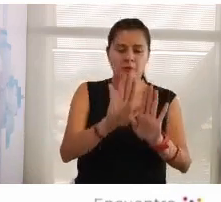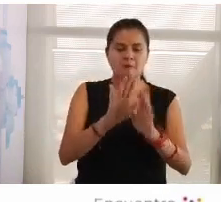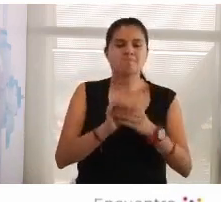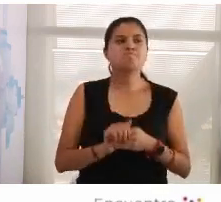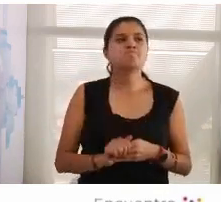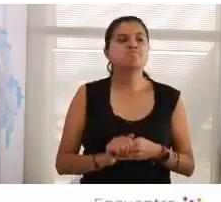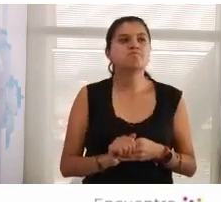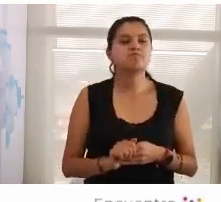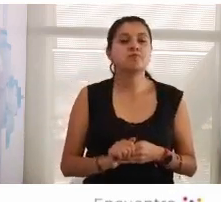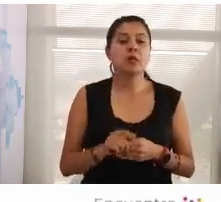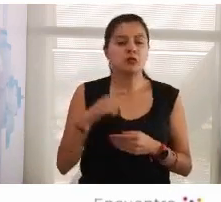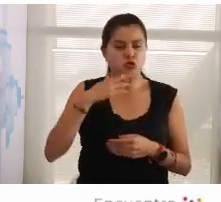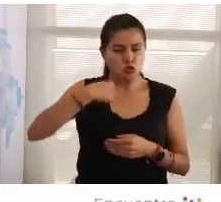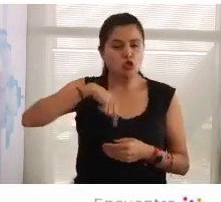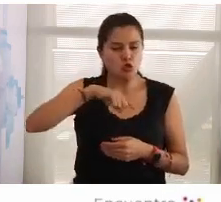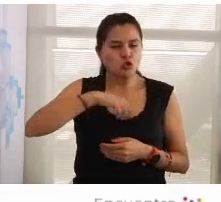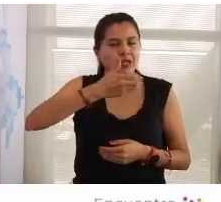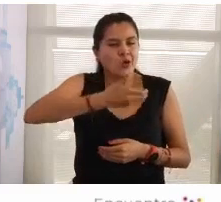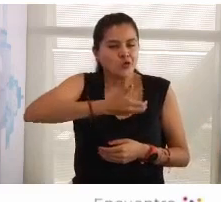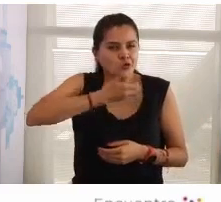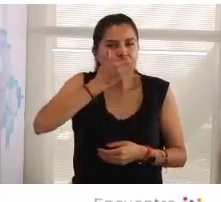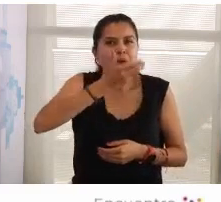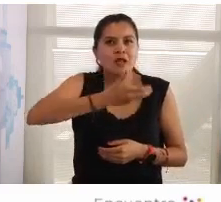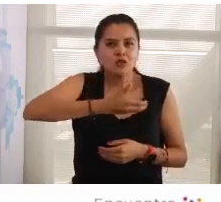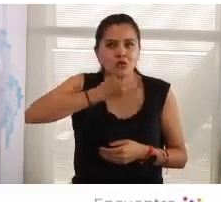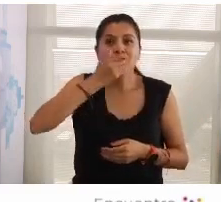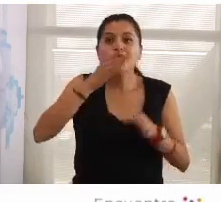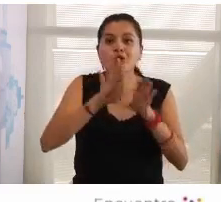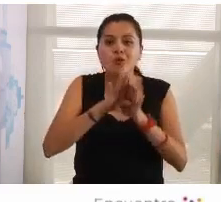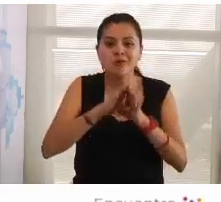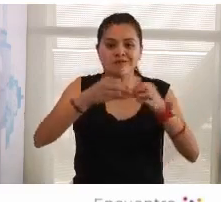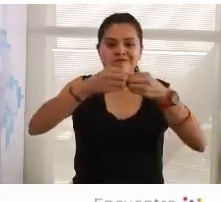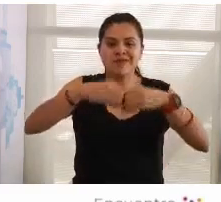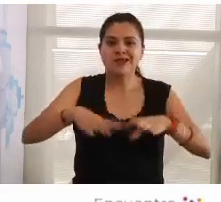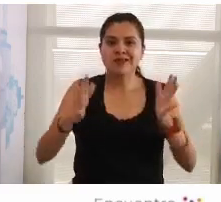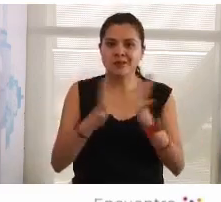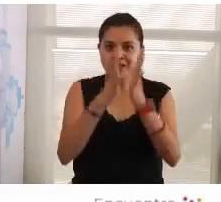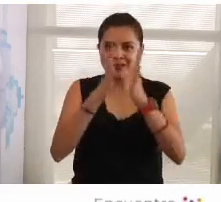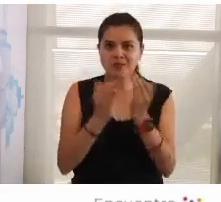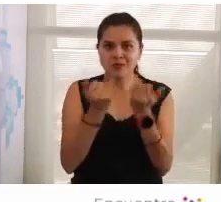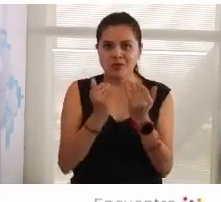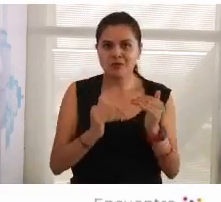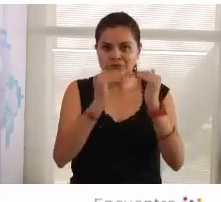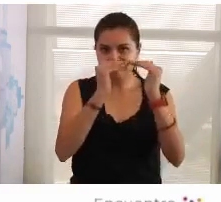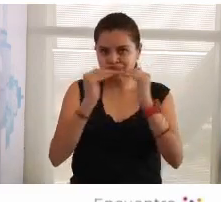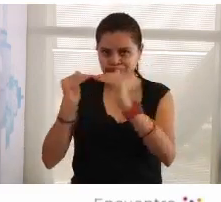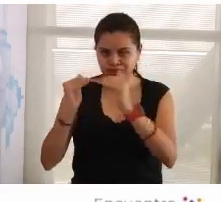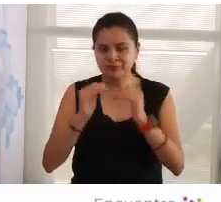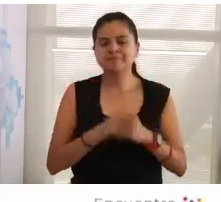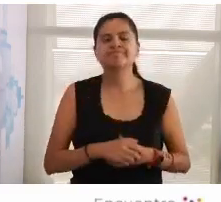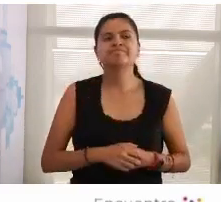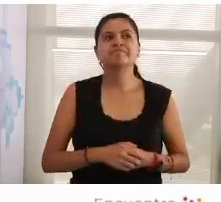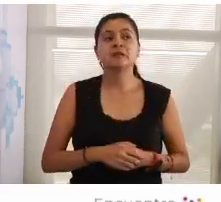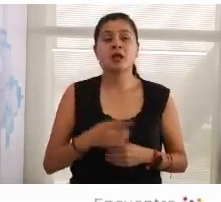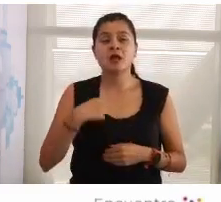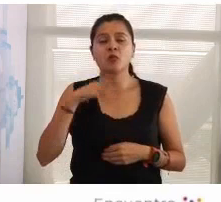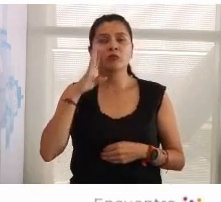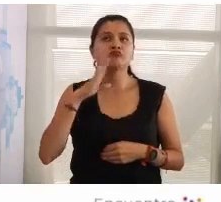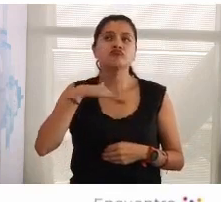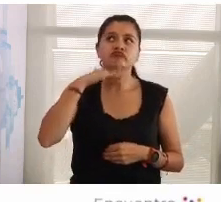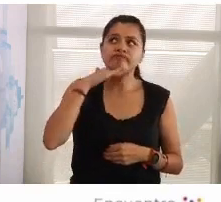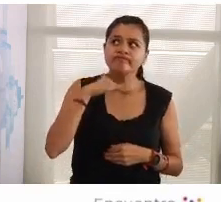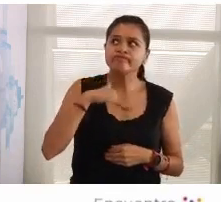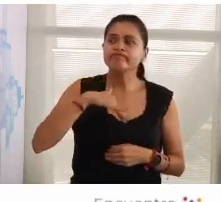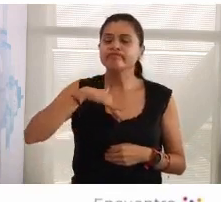fuimos perdiendo y nos fuimos acostumbrando a ir perdiendo la democracia frente a nuestra mirada indolente